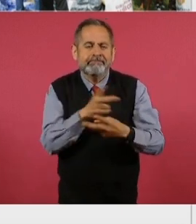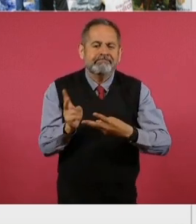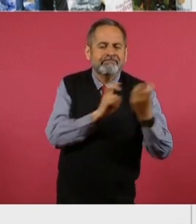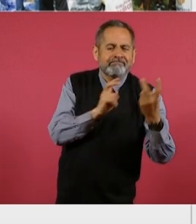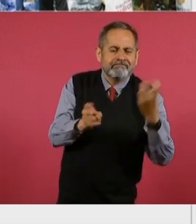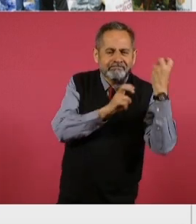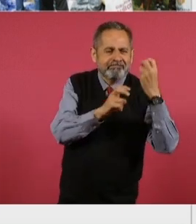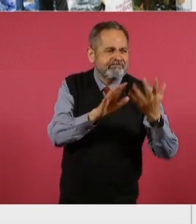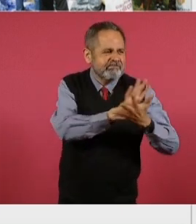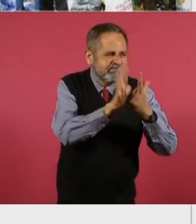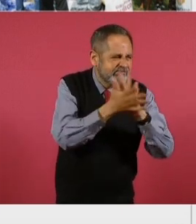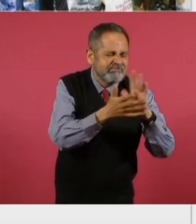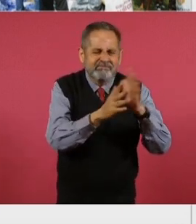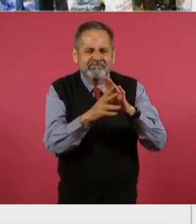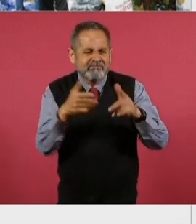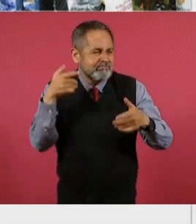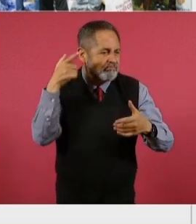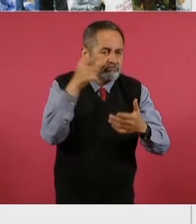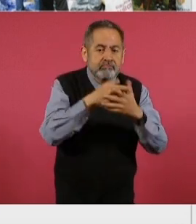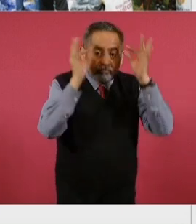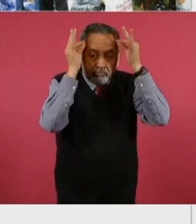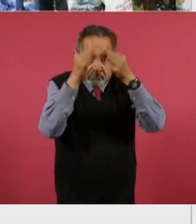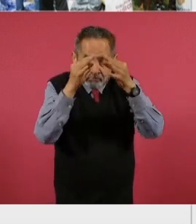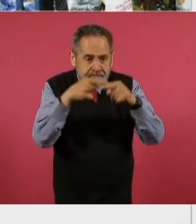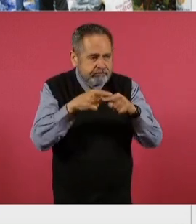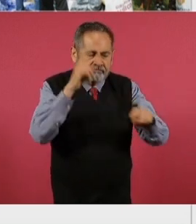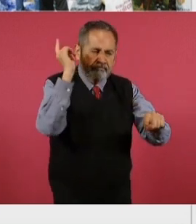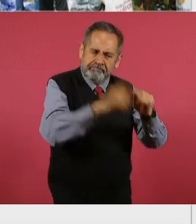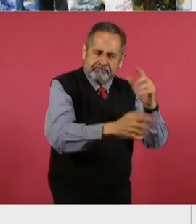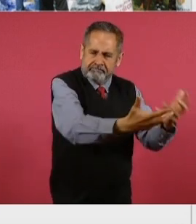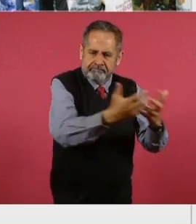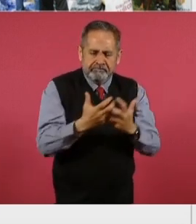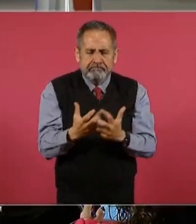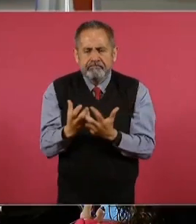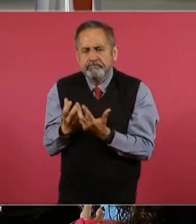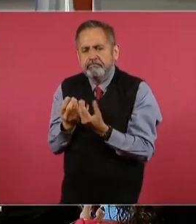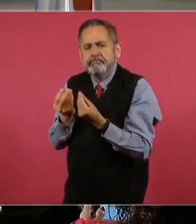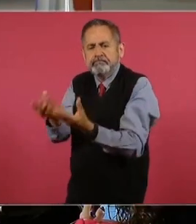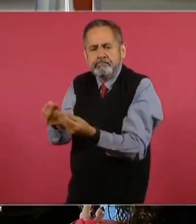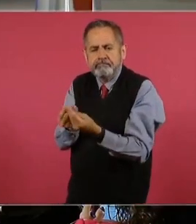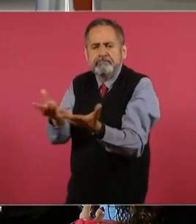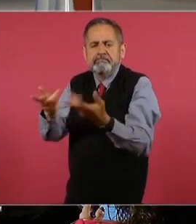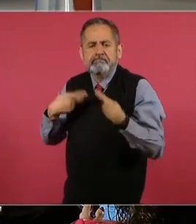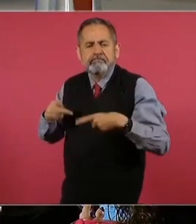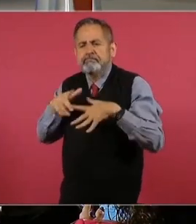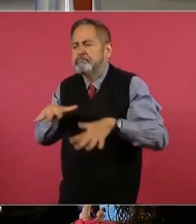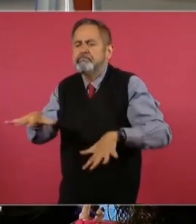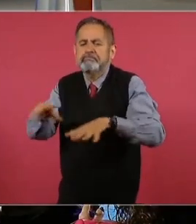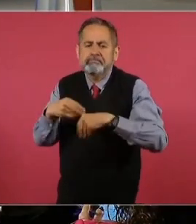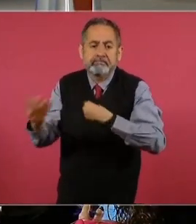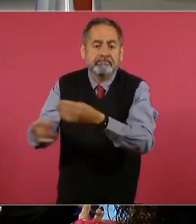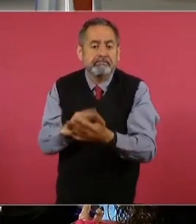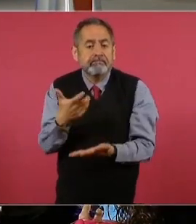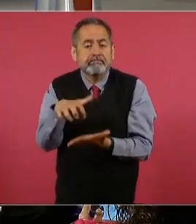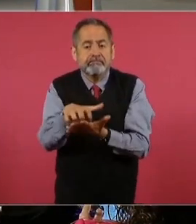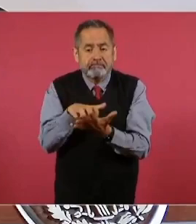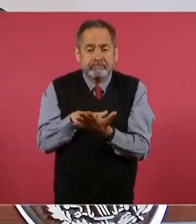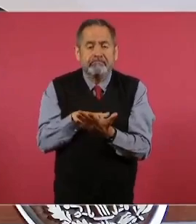o desde las aduanas. Además, esta acción ha permitido al gobierno ahorrar